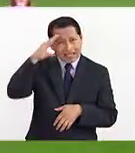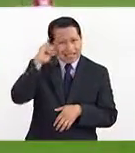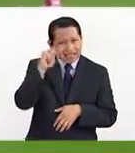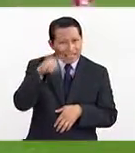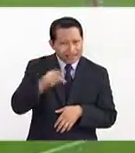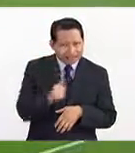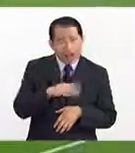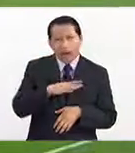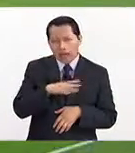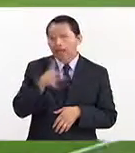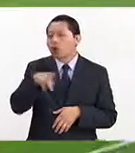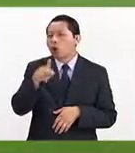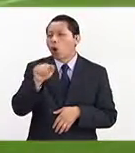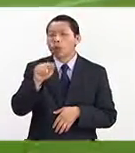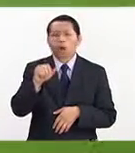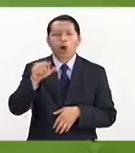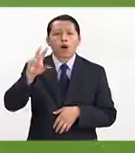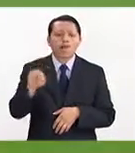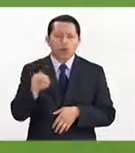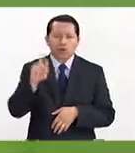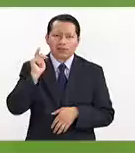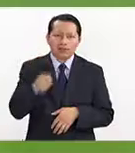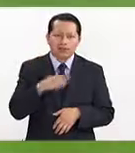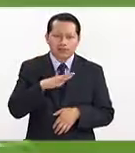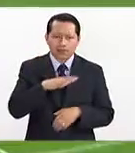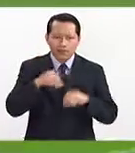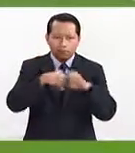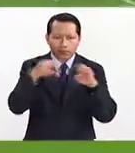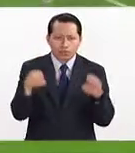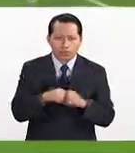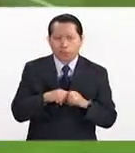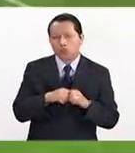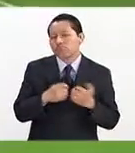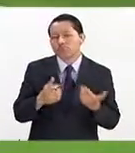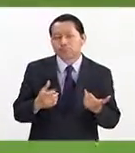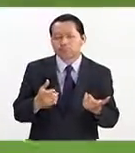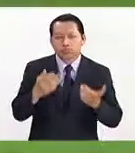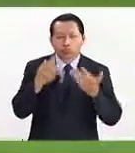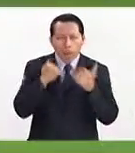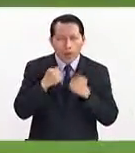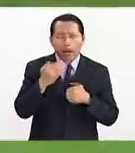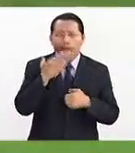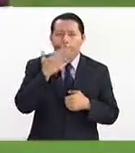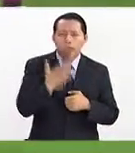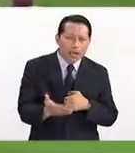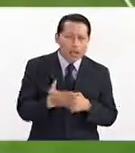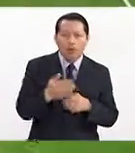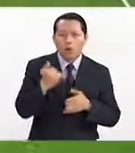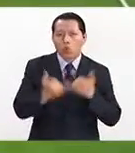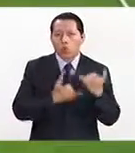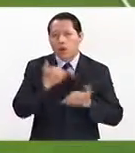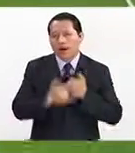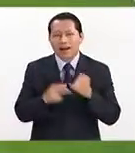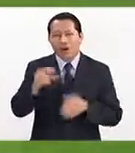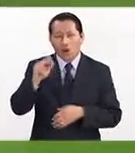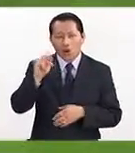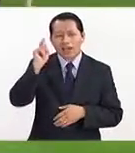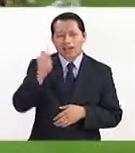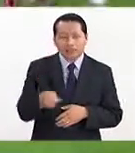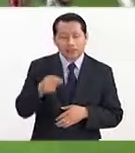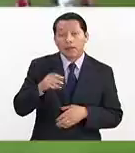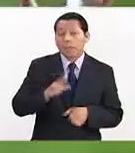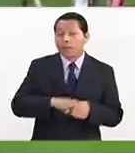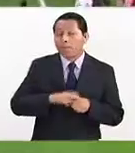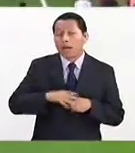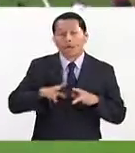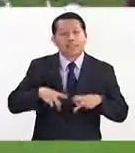a Kosovo, que ha sido pues un equipo que no ha tenido una buena eliminatoria, de hecho de las más líderes, más